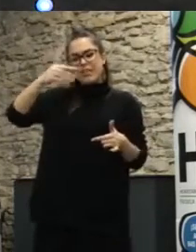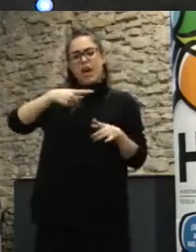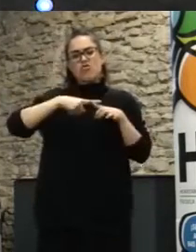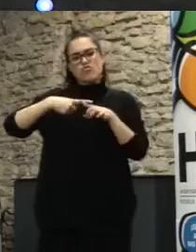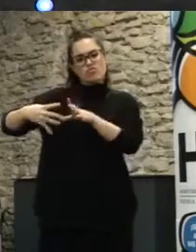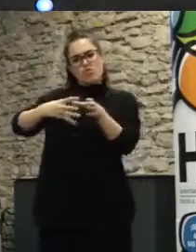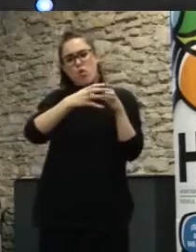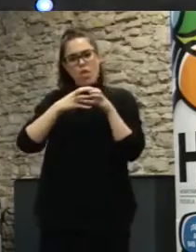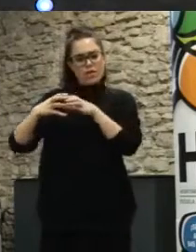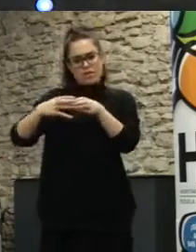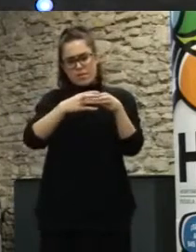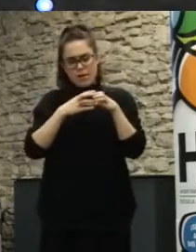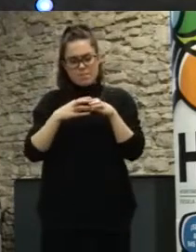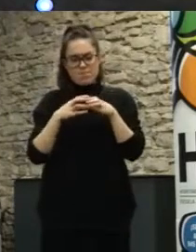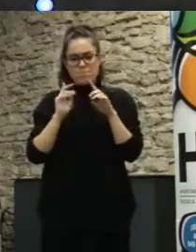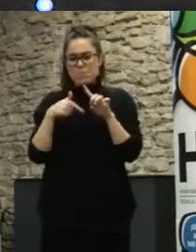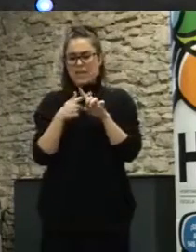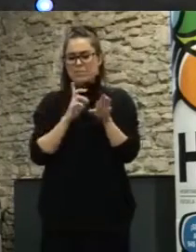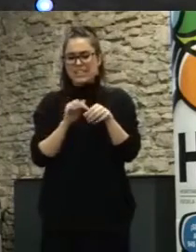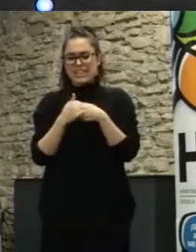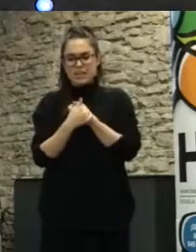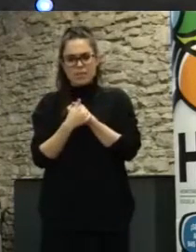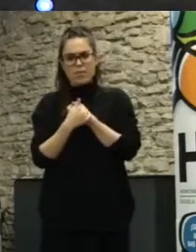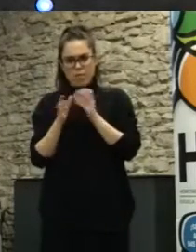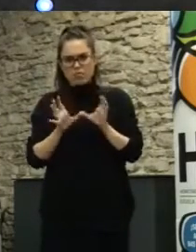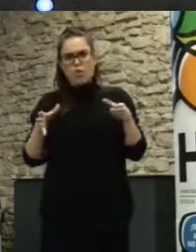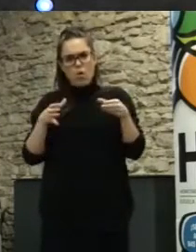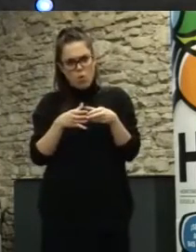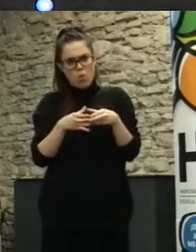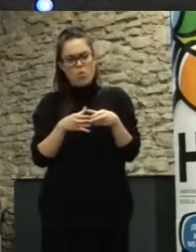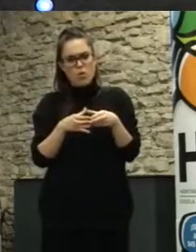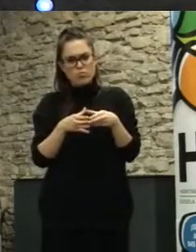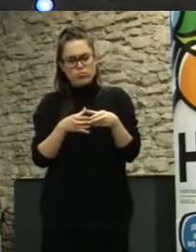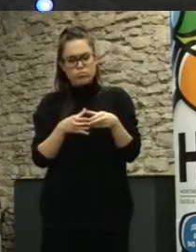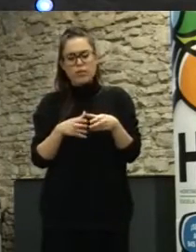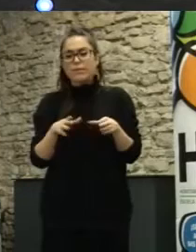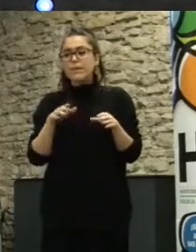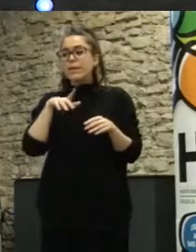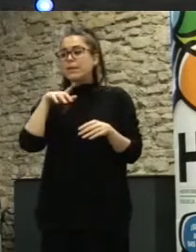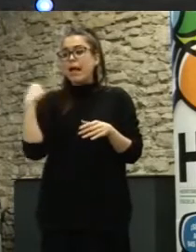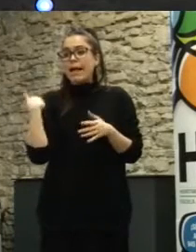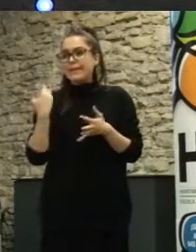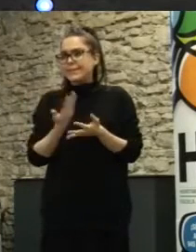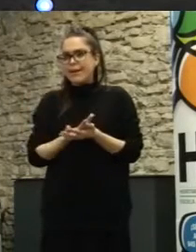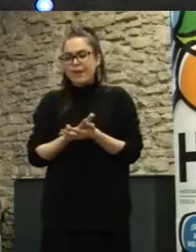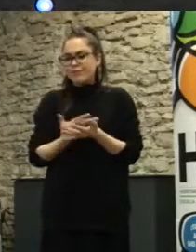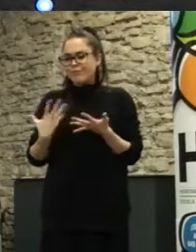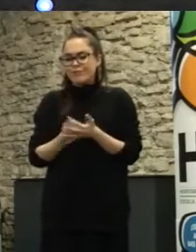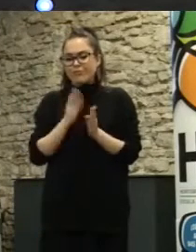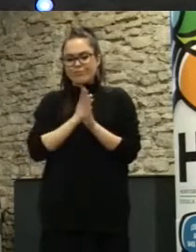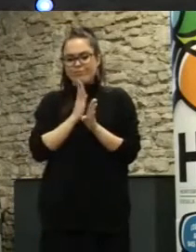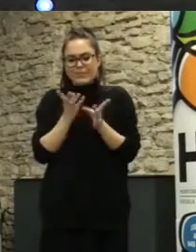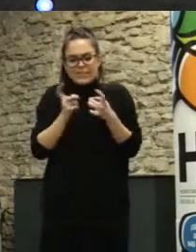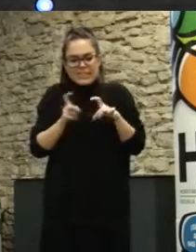y digamos la participación de masas importantes que de una manera presencial hasta ahora era imposible es decir aquí no podríamos tener